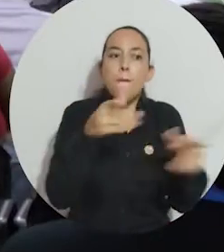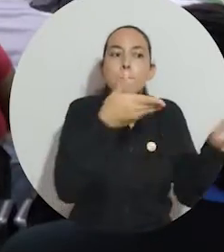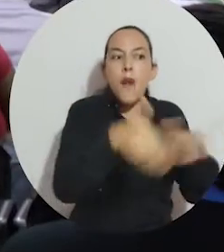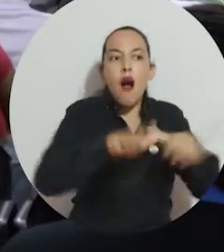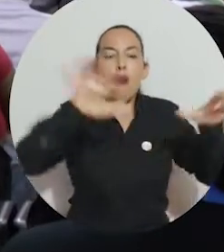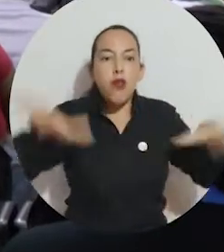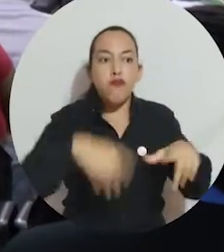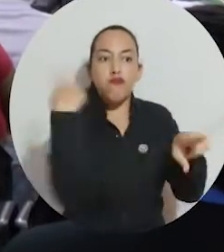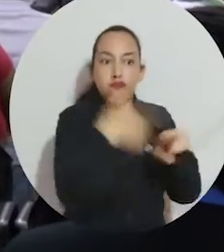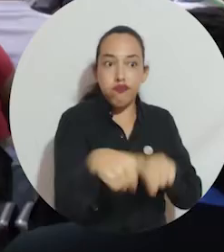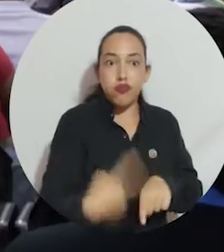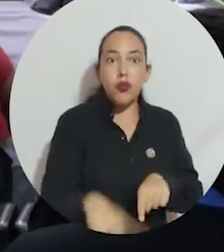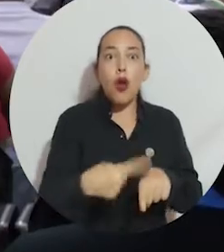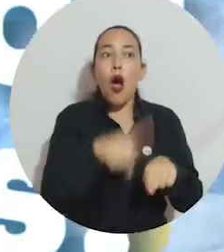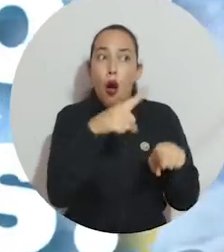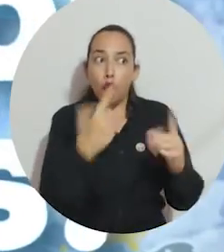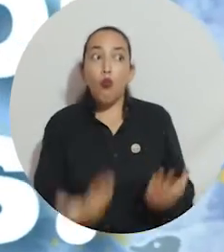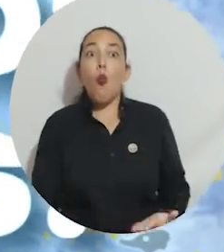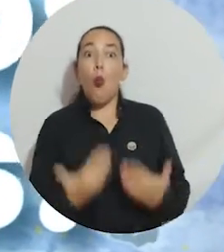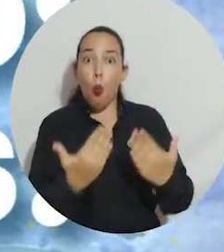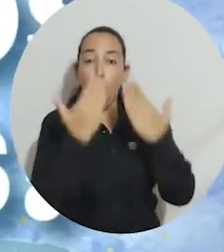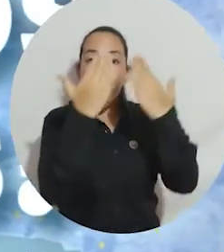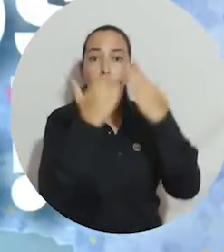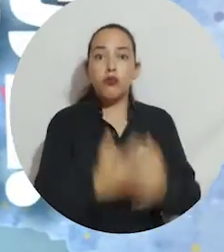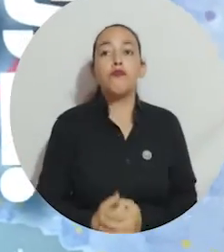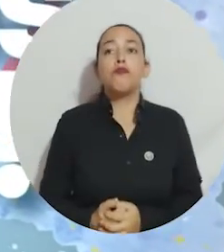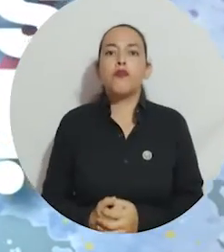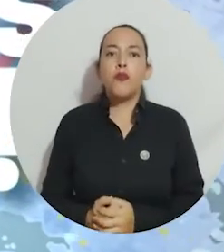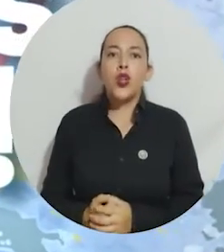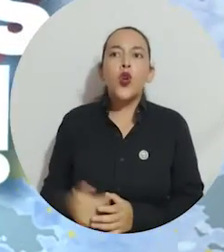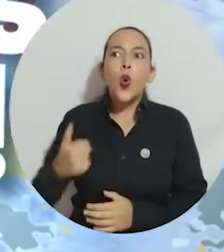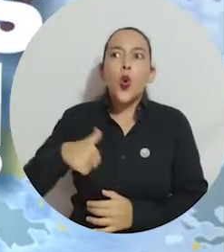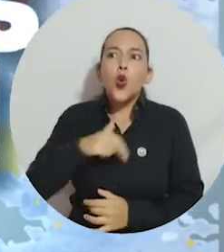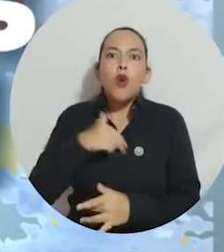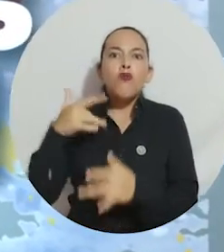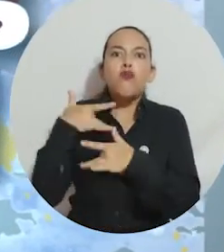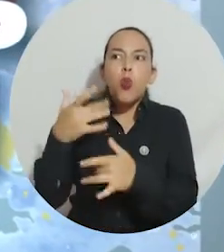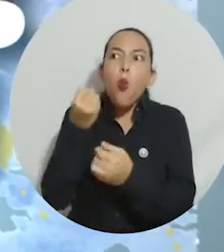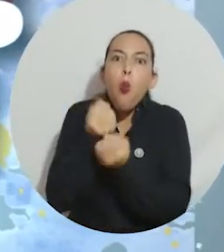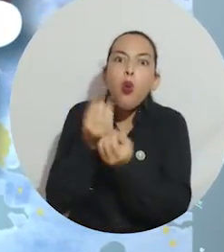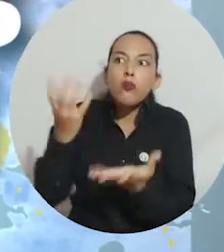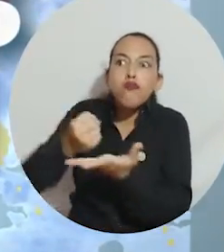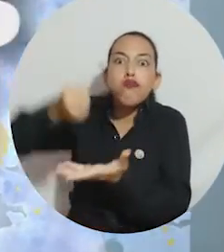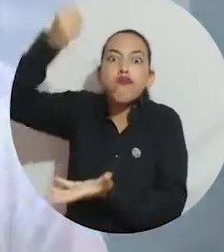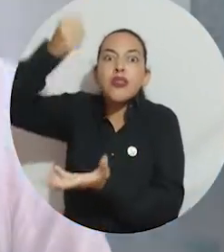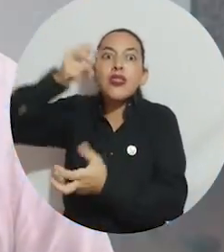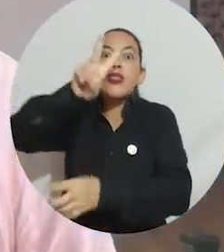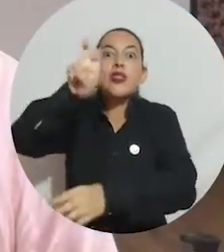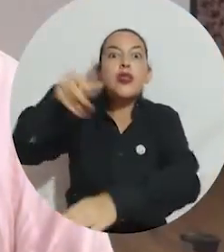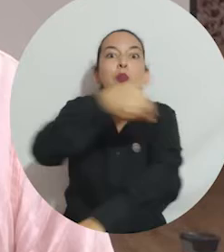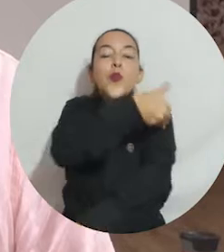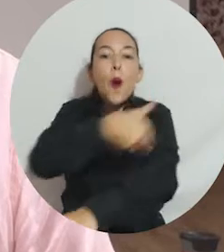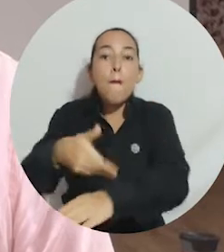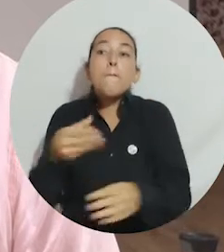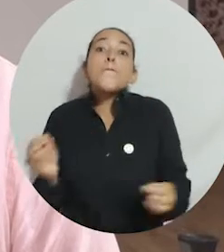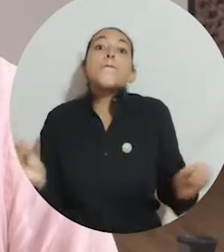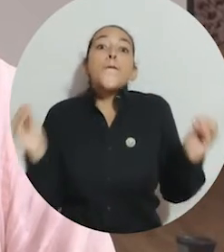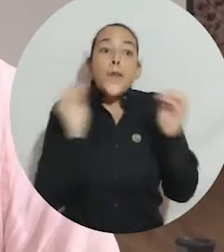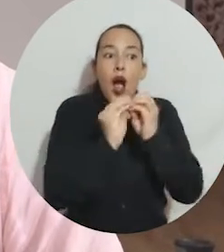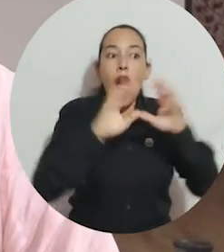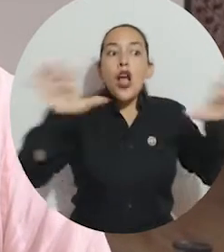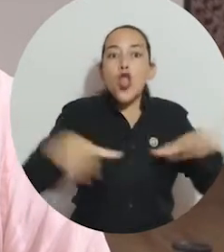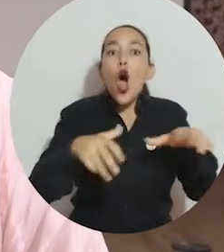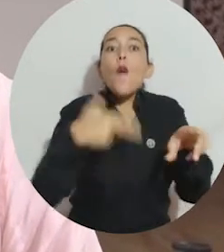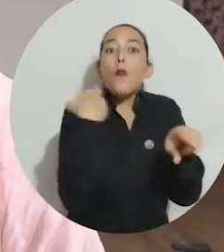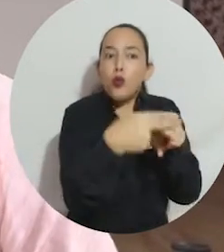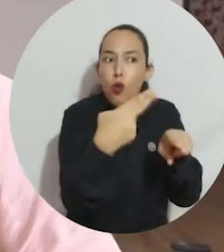han recolectado recursos en efectivo y planeación de actividades que desde ya arrojan buenos resultados. Llevamos ya una donación de